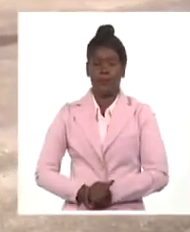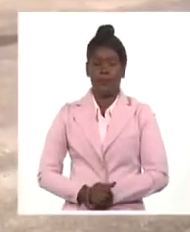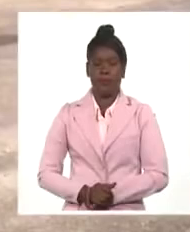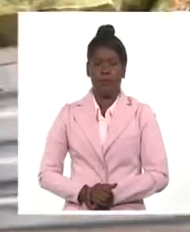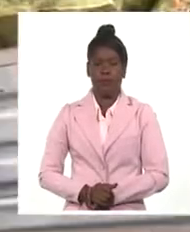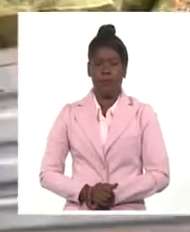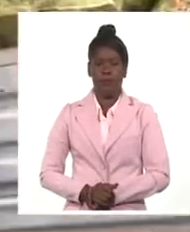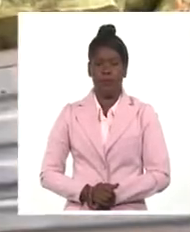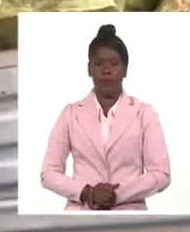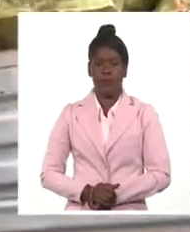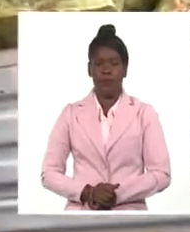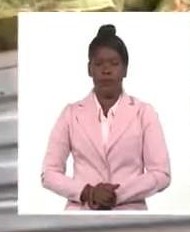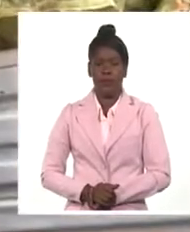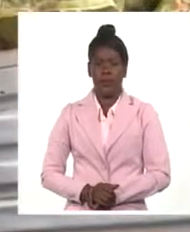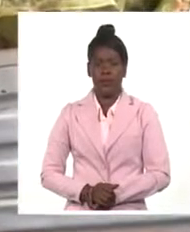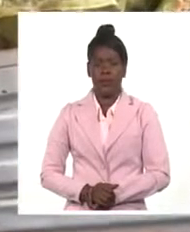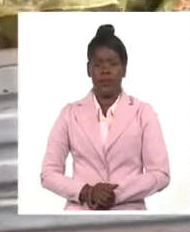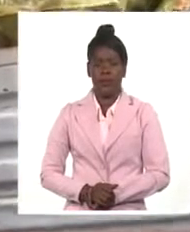Sistema Informativo de la Televisión Cubana.